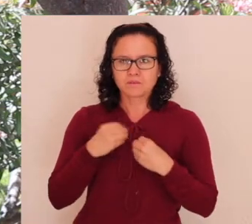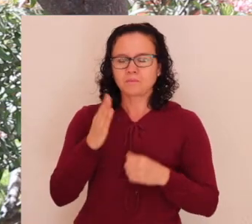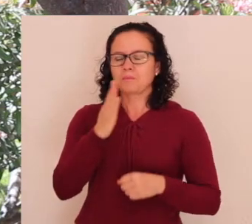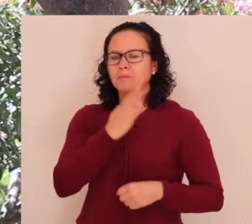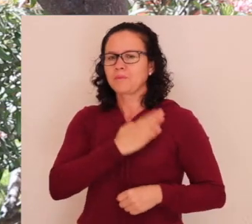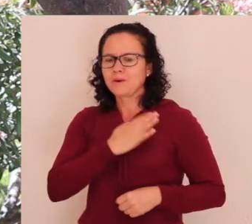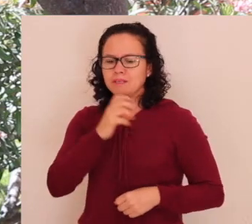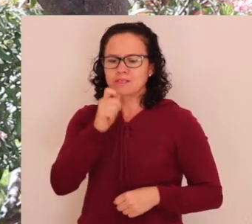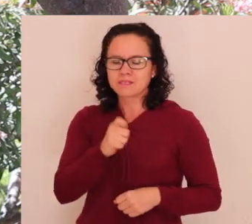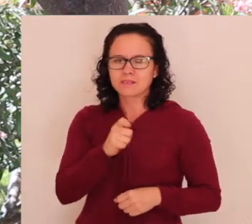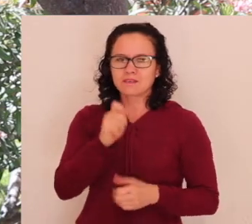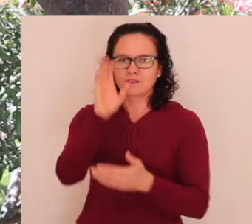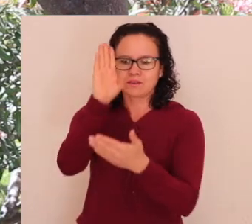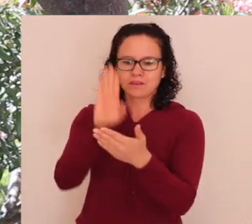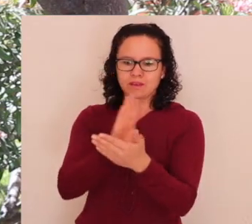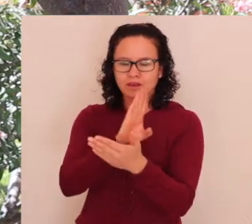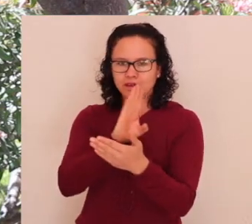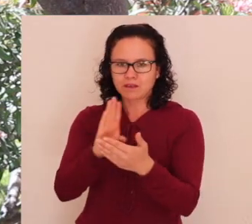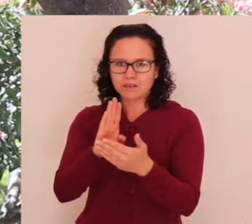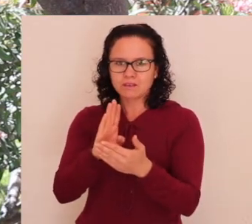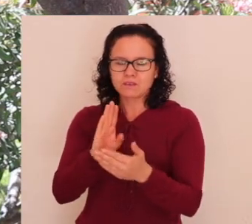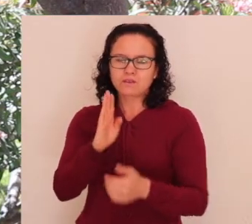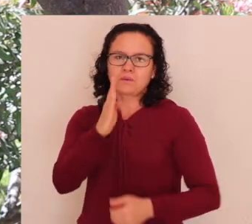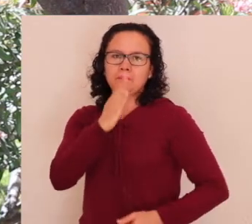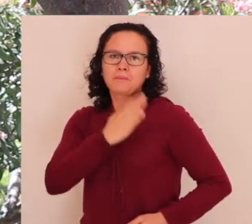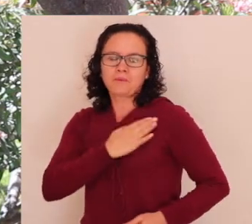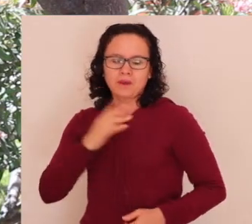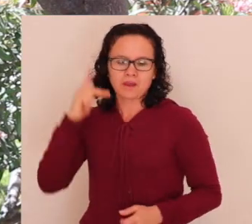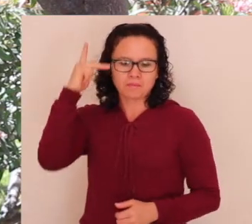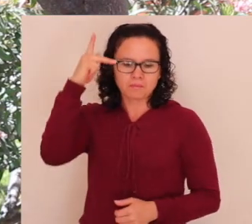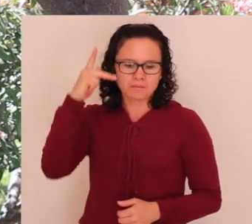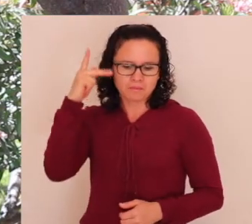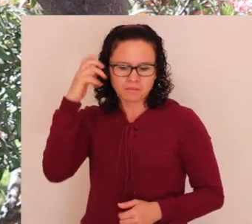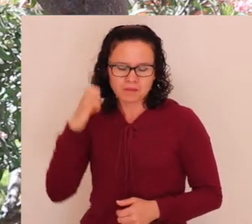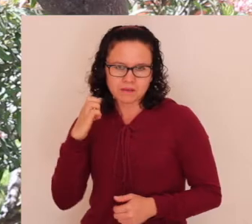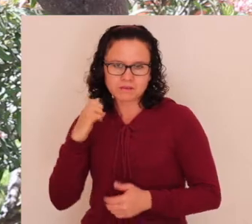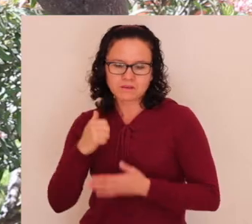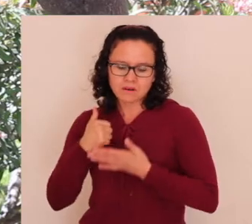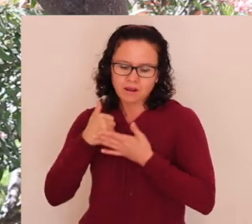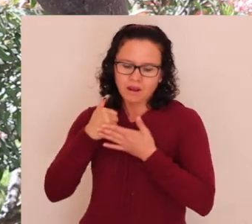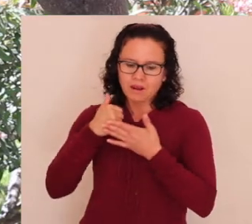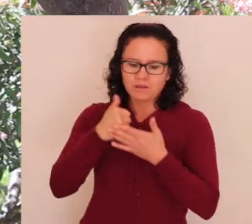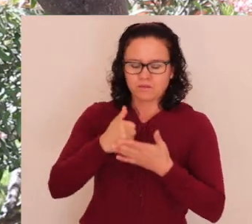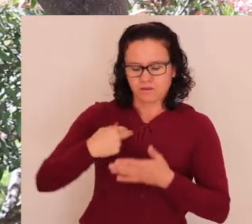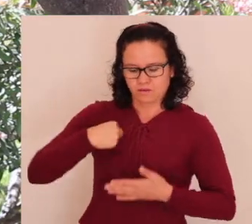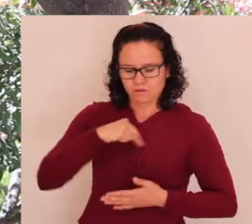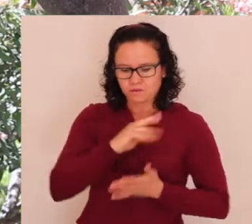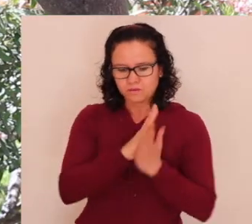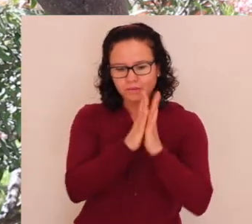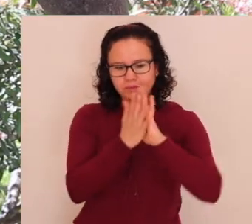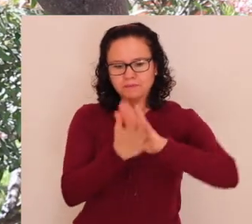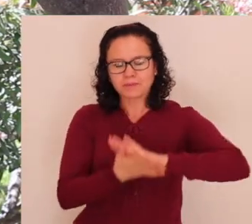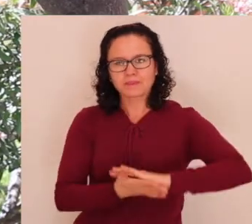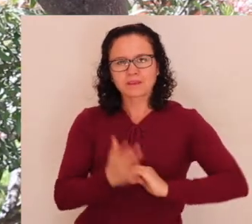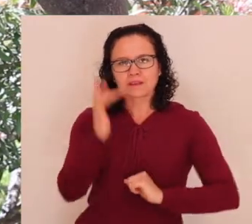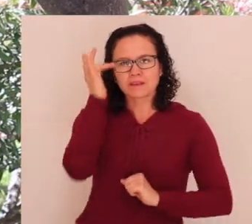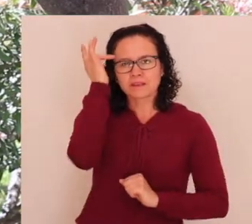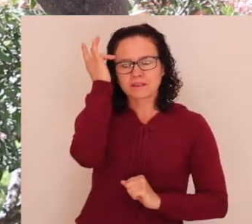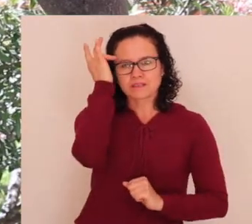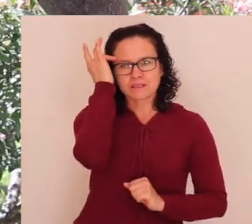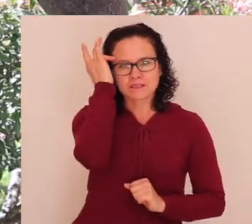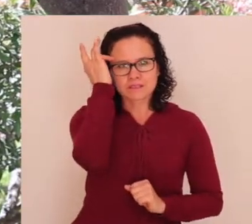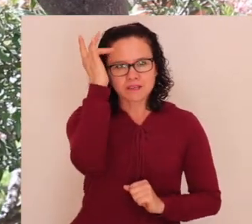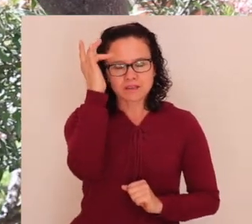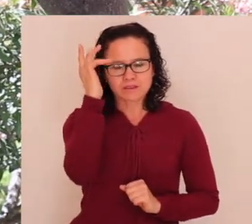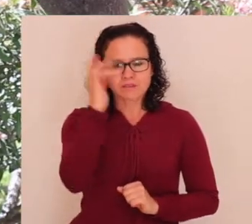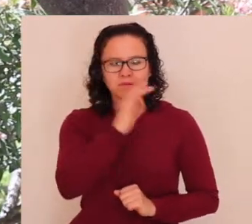signo de Jesucristo, nuestro fundador, nuestro buen pastor que va ayudándonos a santificarnos, a